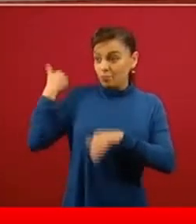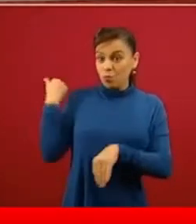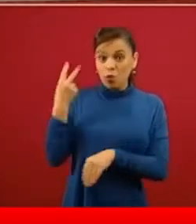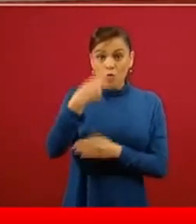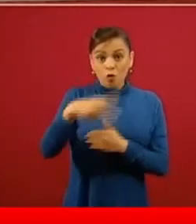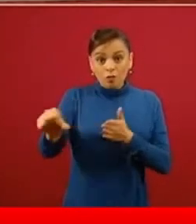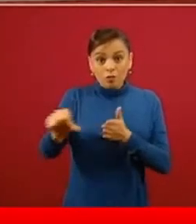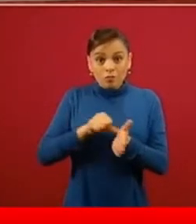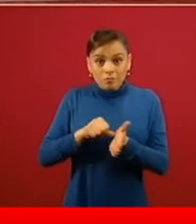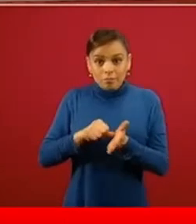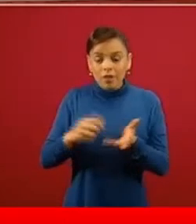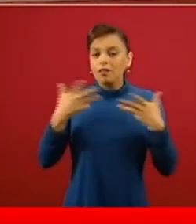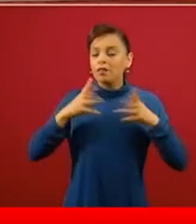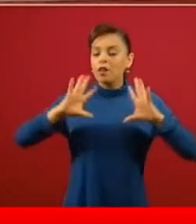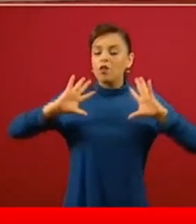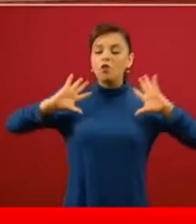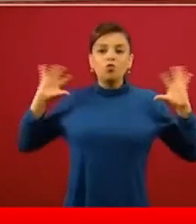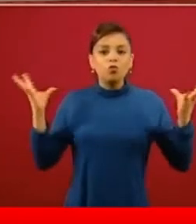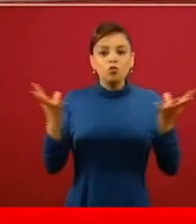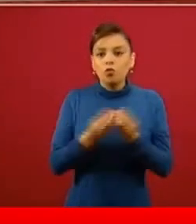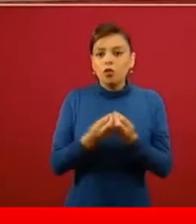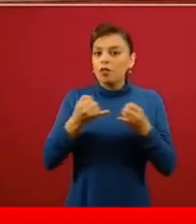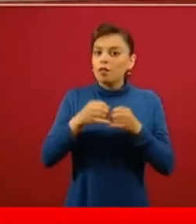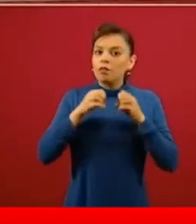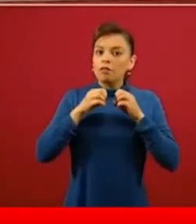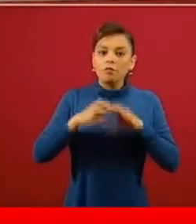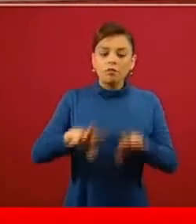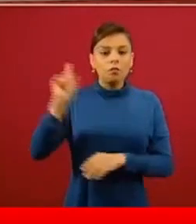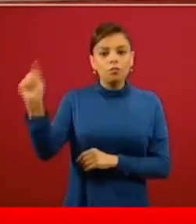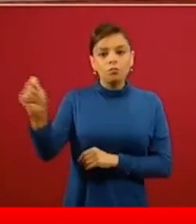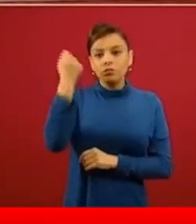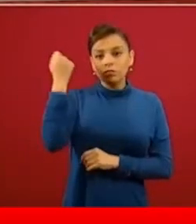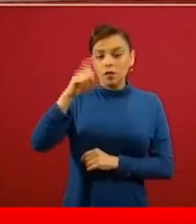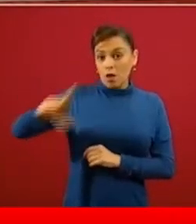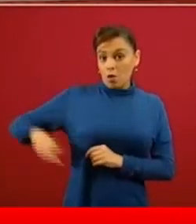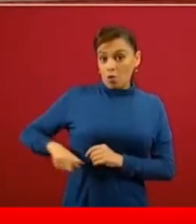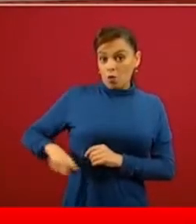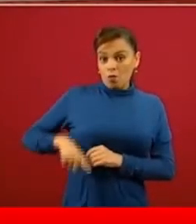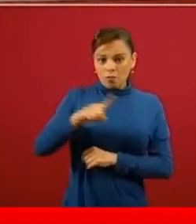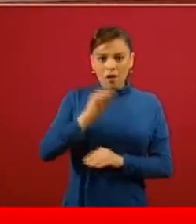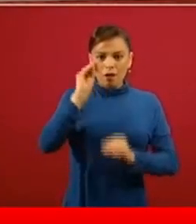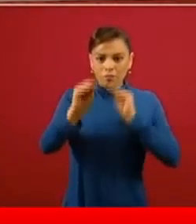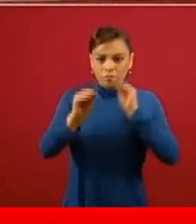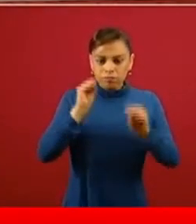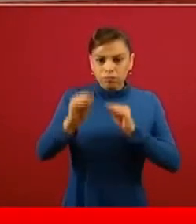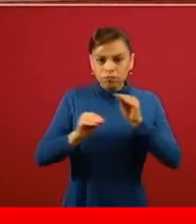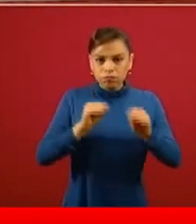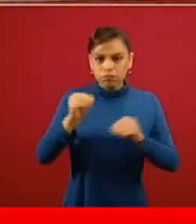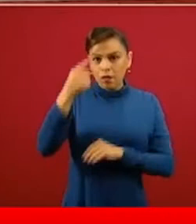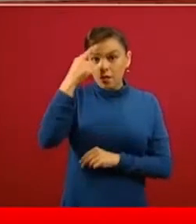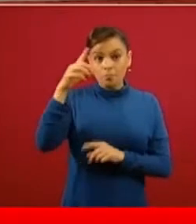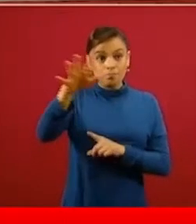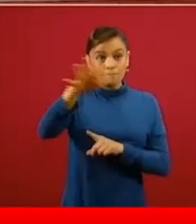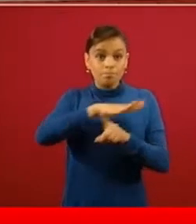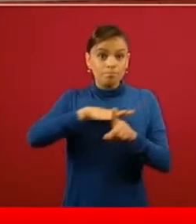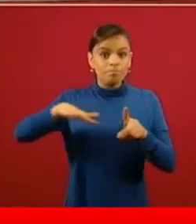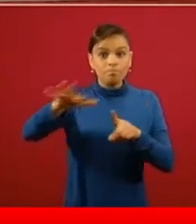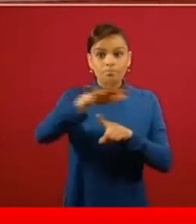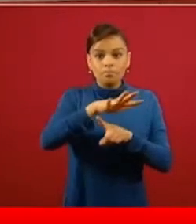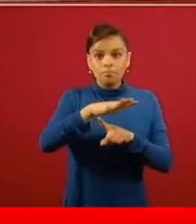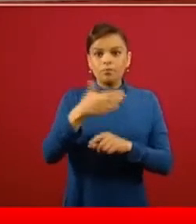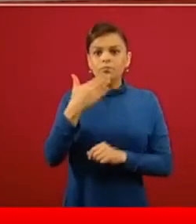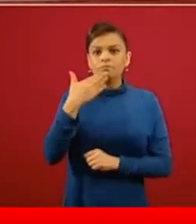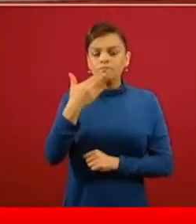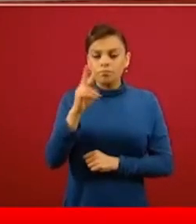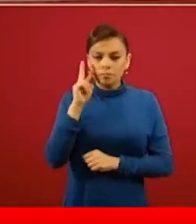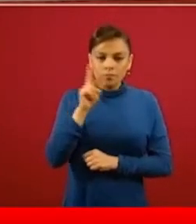todos los materiales técnicos que produce el gobierno federal para la asesoría de las comunidades específicas, el personal de